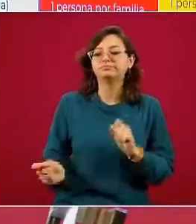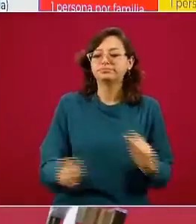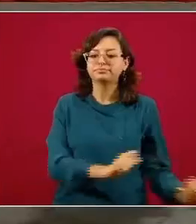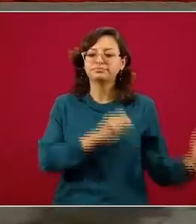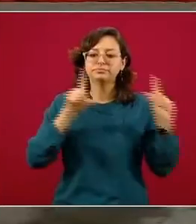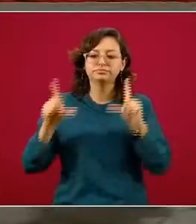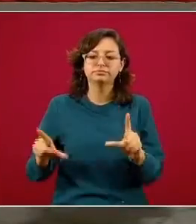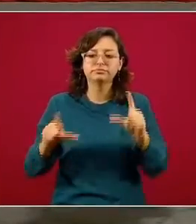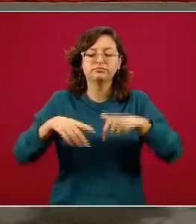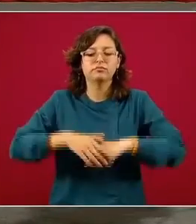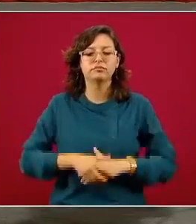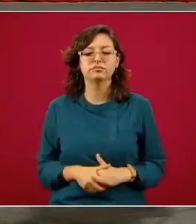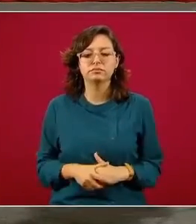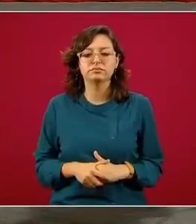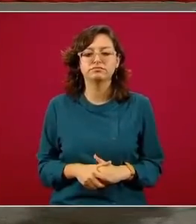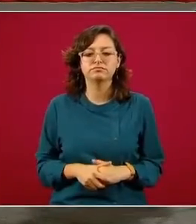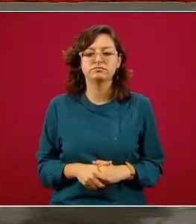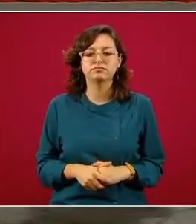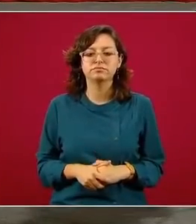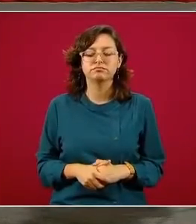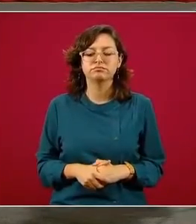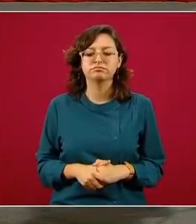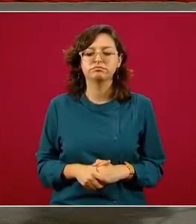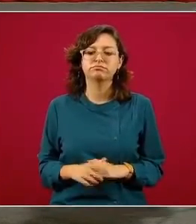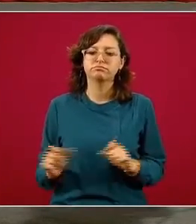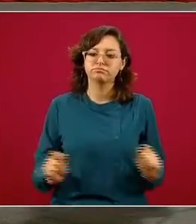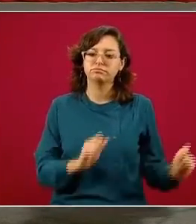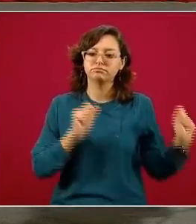favor siguiente diapositiva